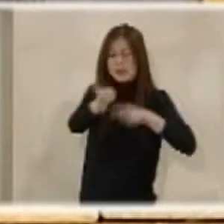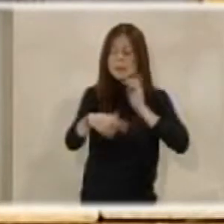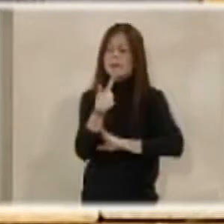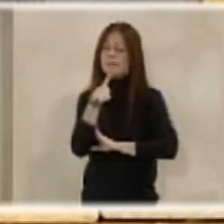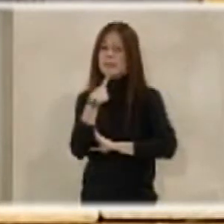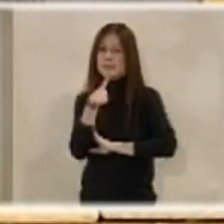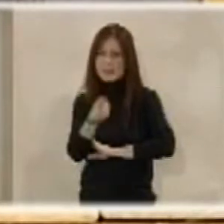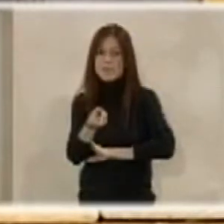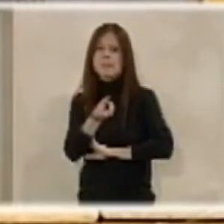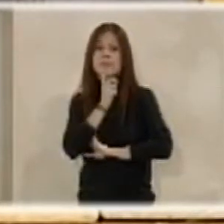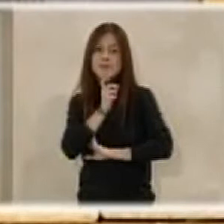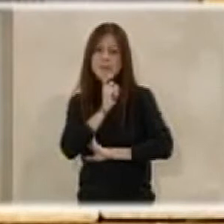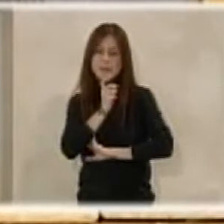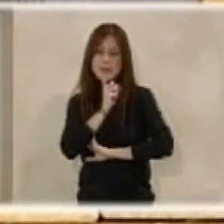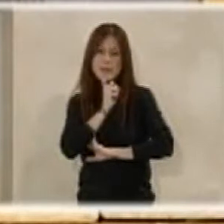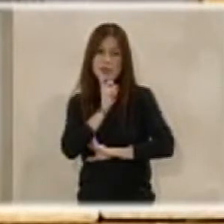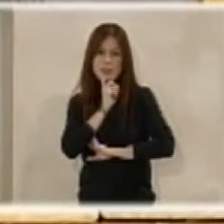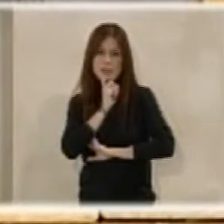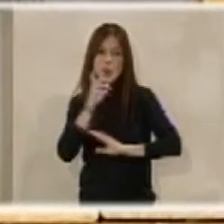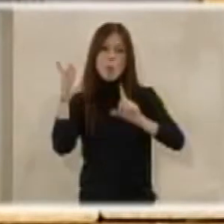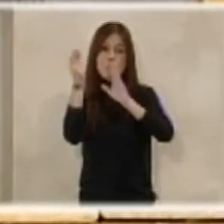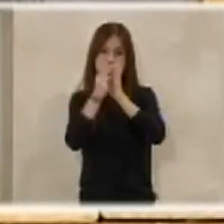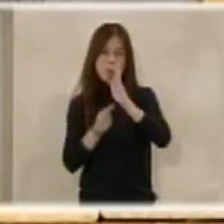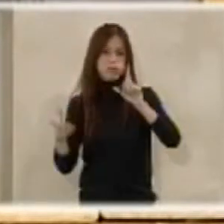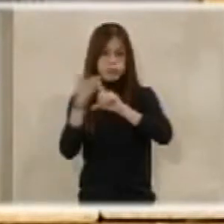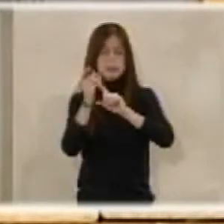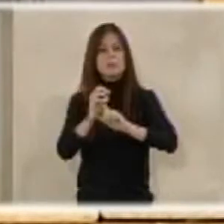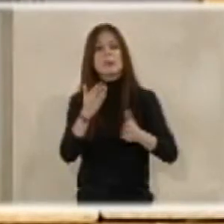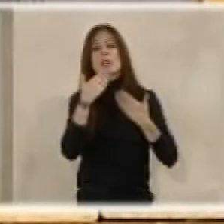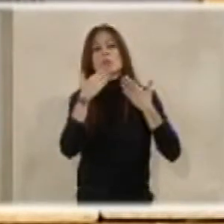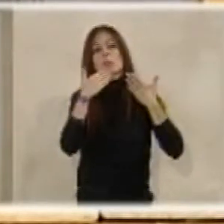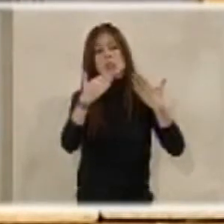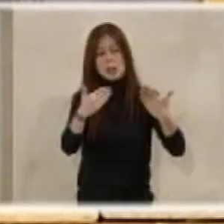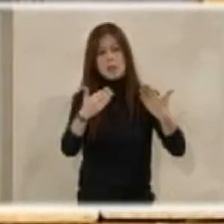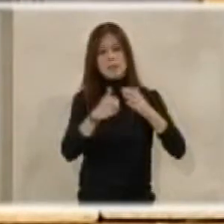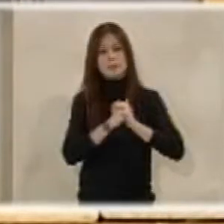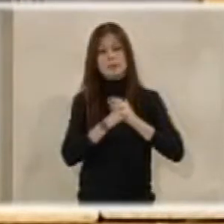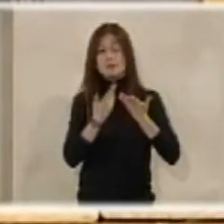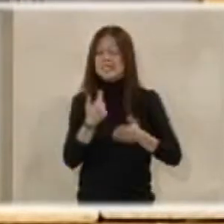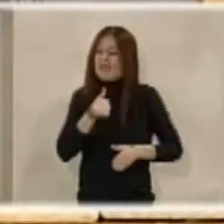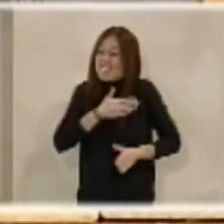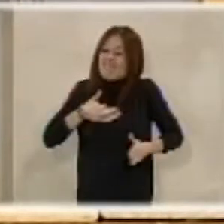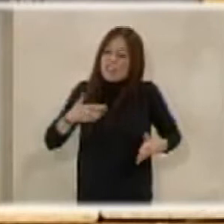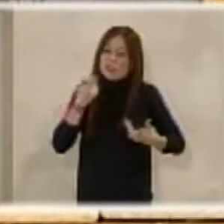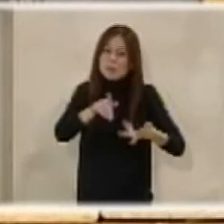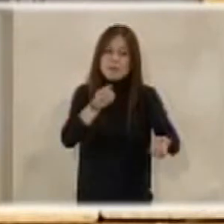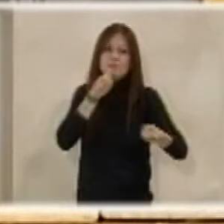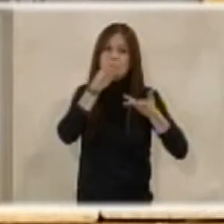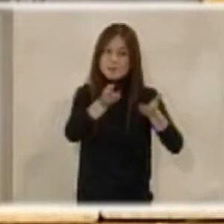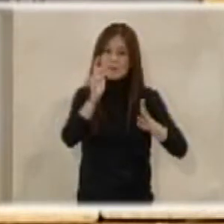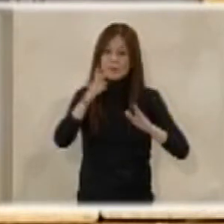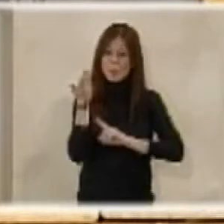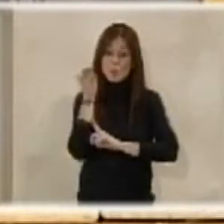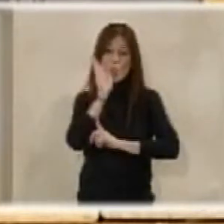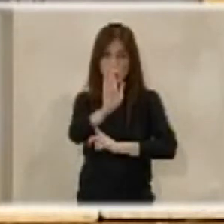complicado el poder llegar a ese objetivo. Muchísimas gracias. Y me hubiera gustado también que en